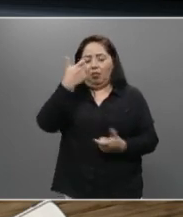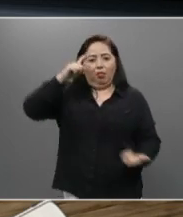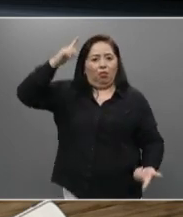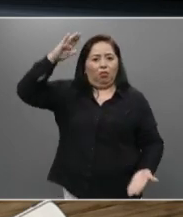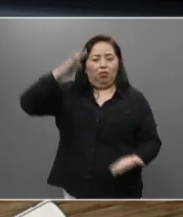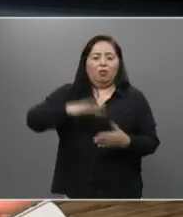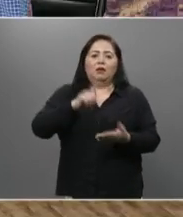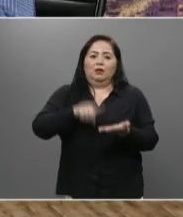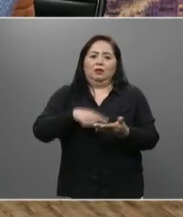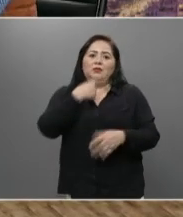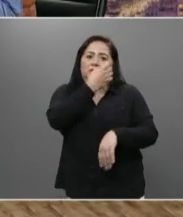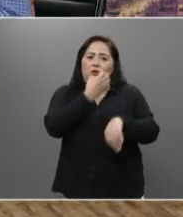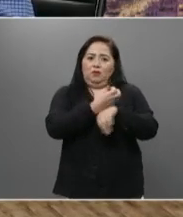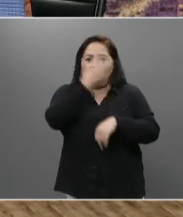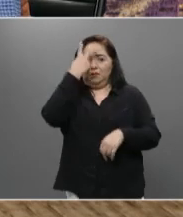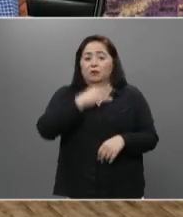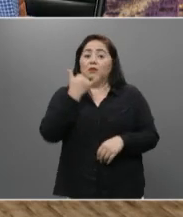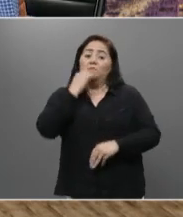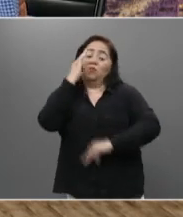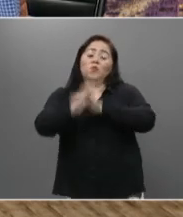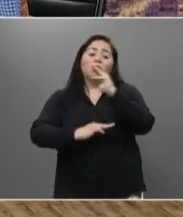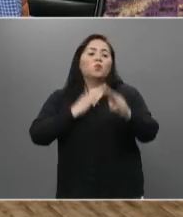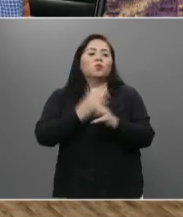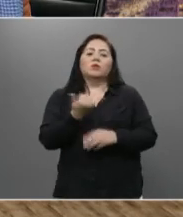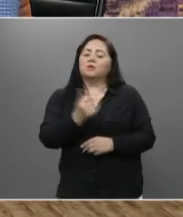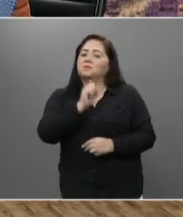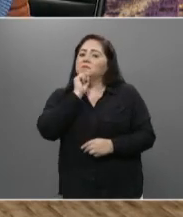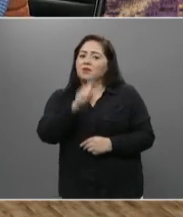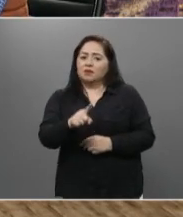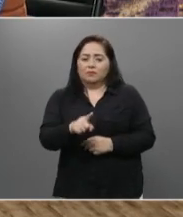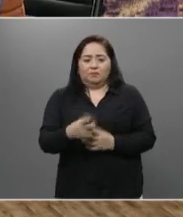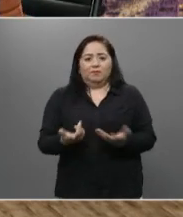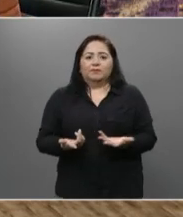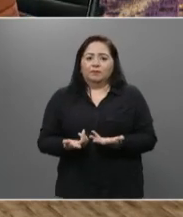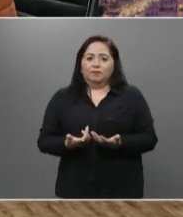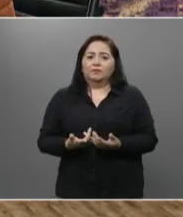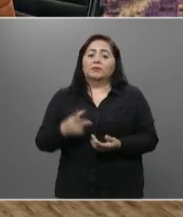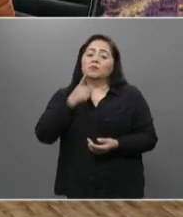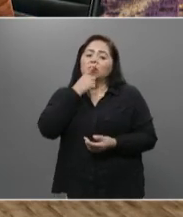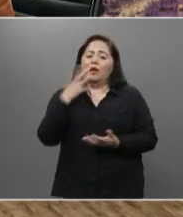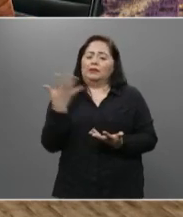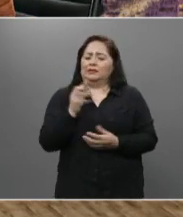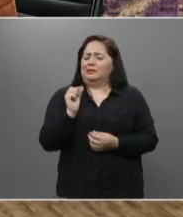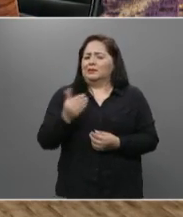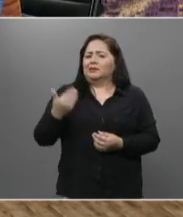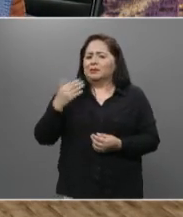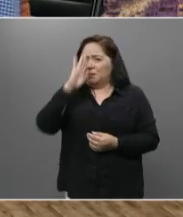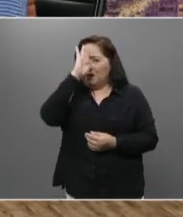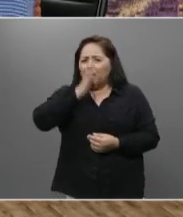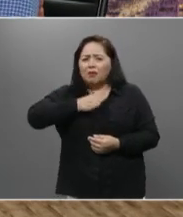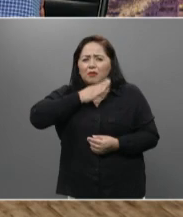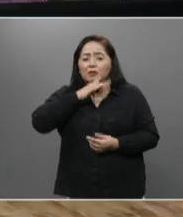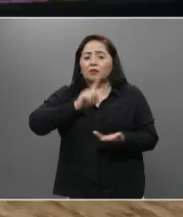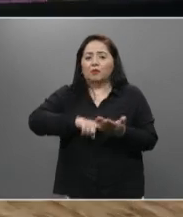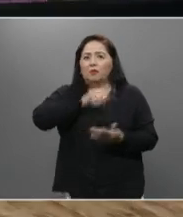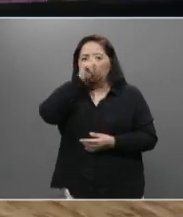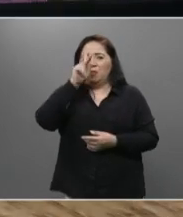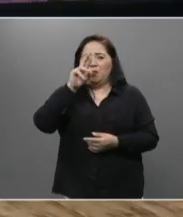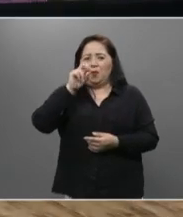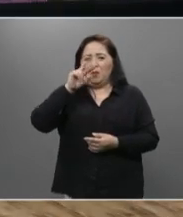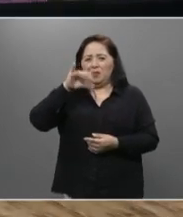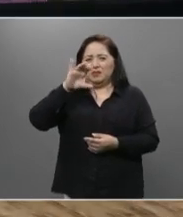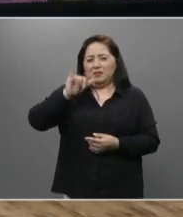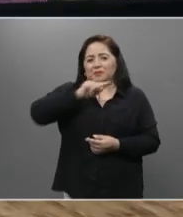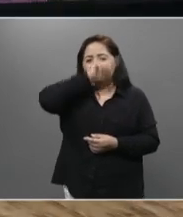economía del Estado de México. Y a la economía del mundo le va a pegar todo esto, Álvaro. Hace 30 minutos, las provincias de